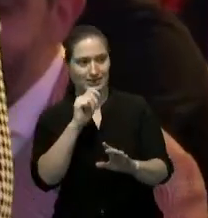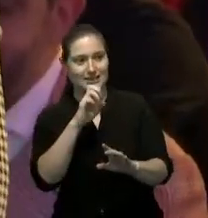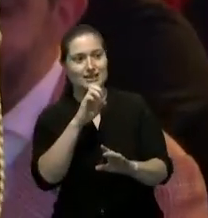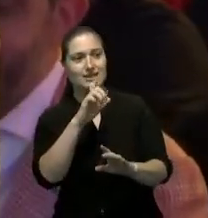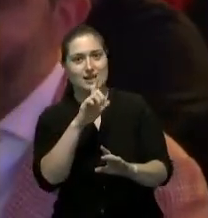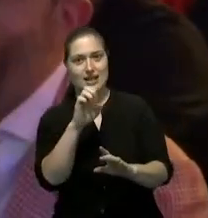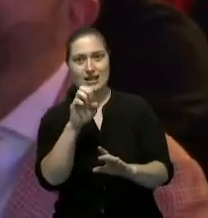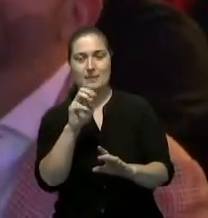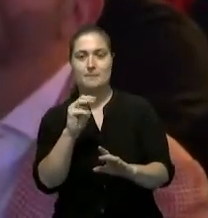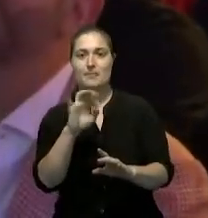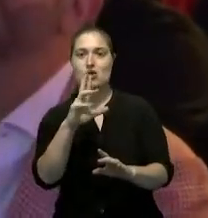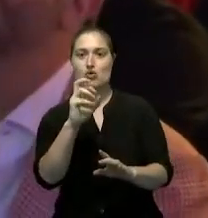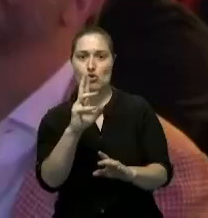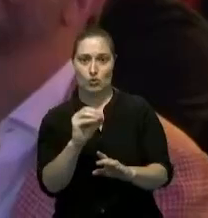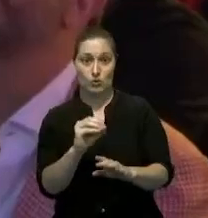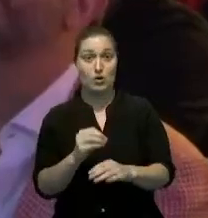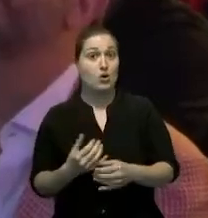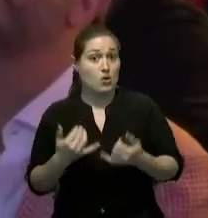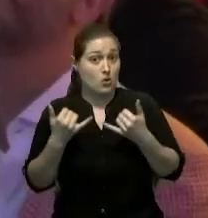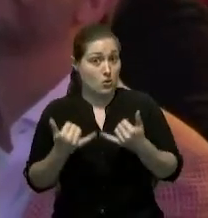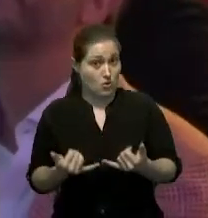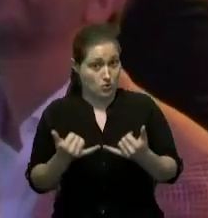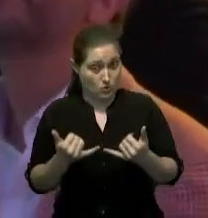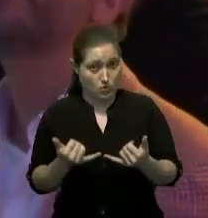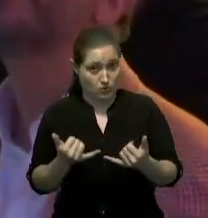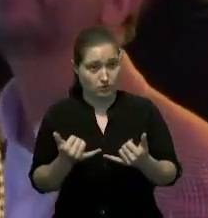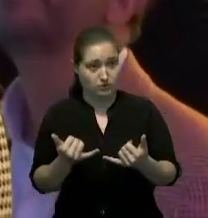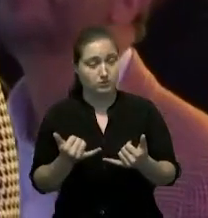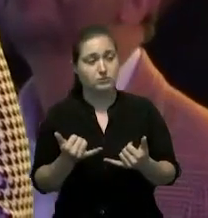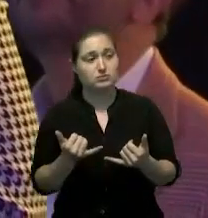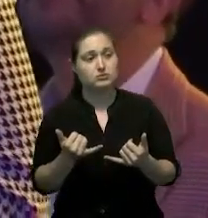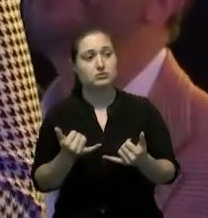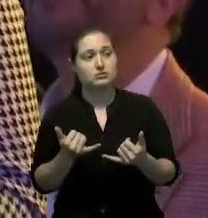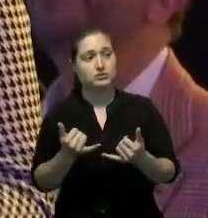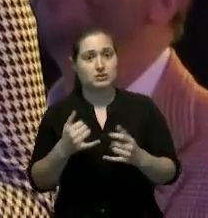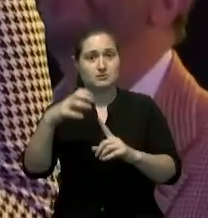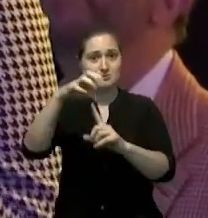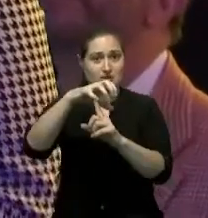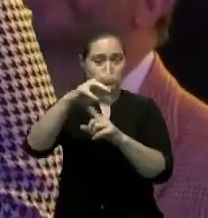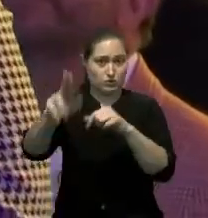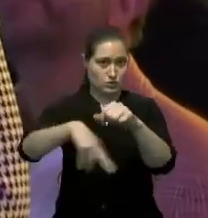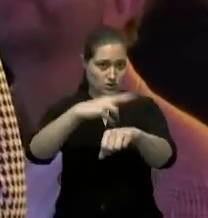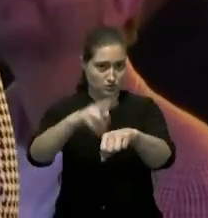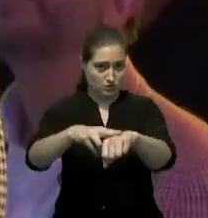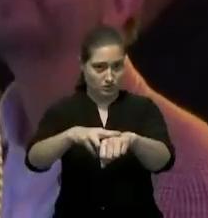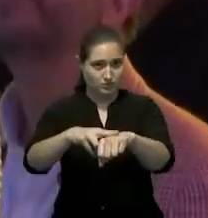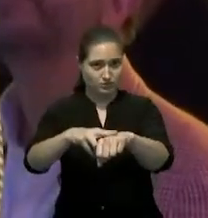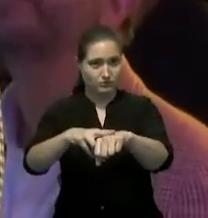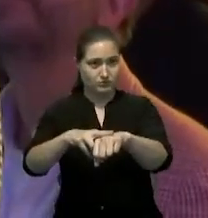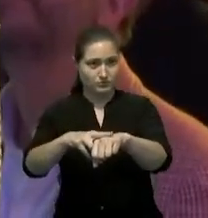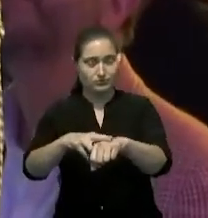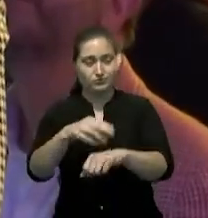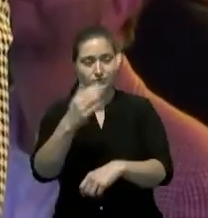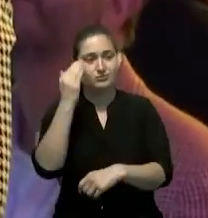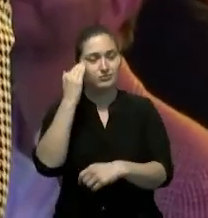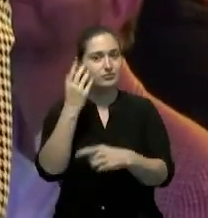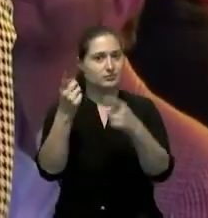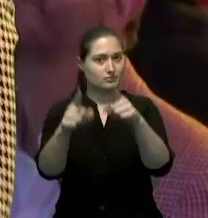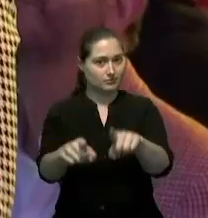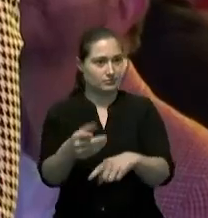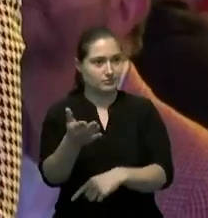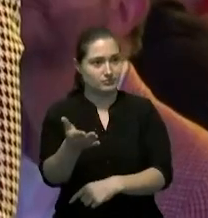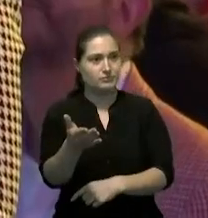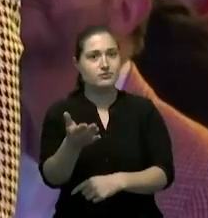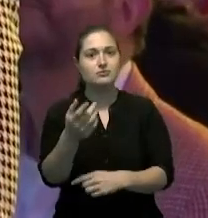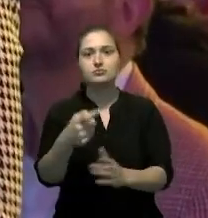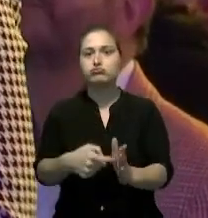hoy el movimiento reconocido se manifestó frente al palacio nacional y usted sabe que es un hombre informado sabe de eso exigiendo